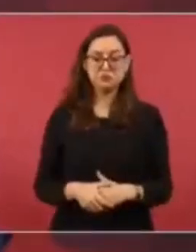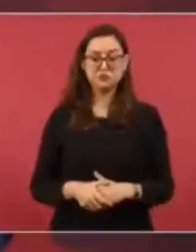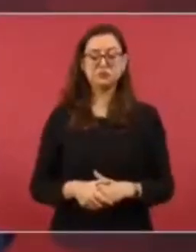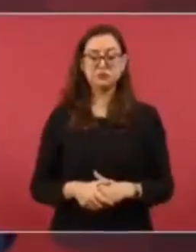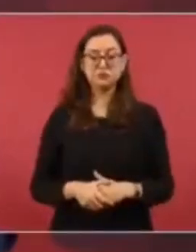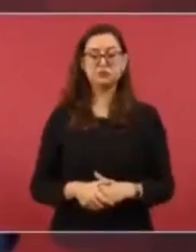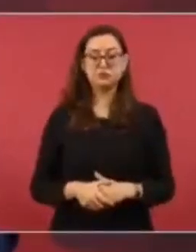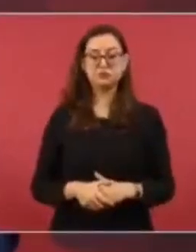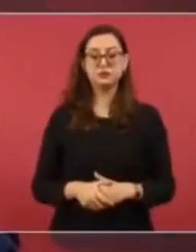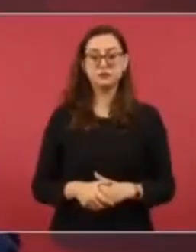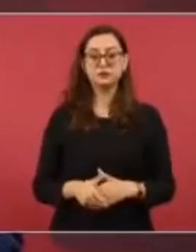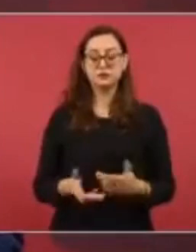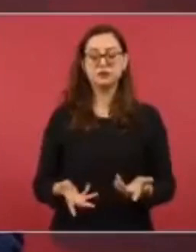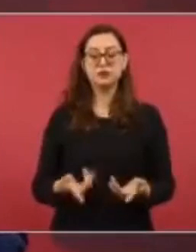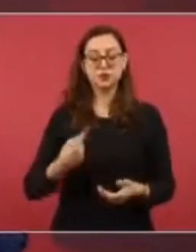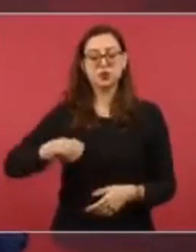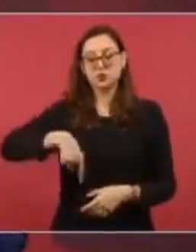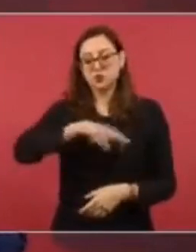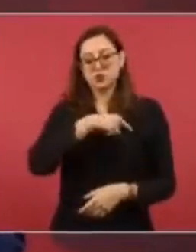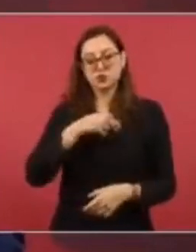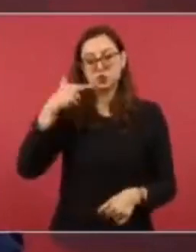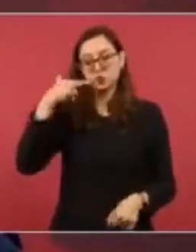revisar.